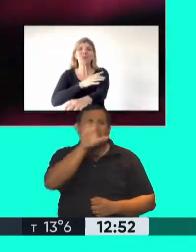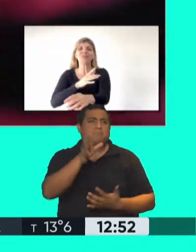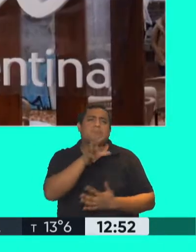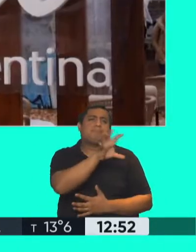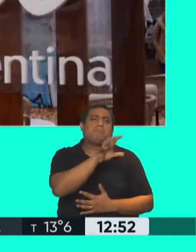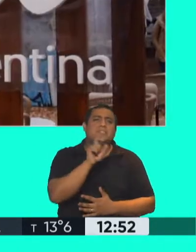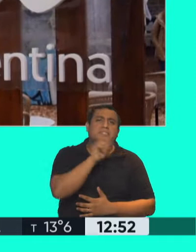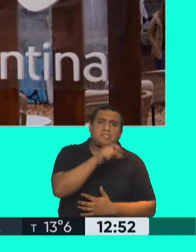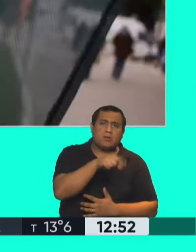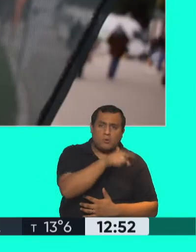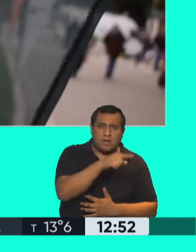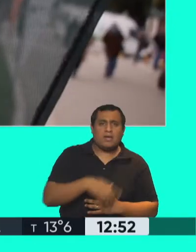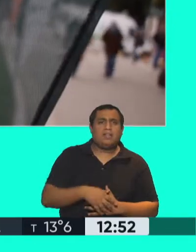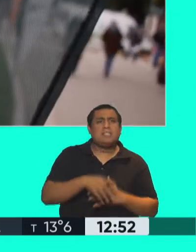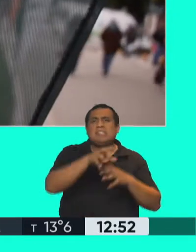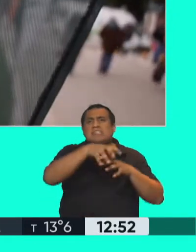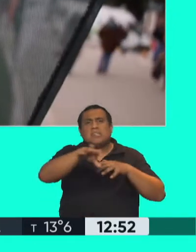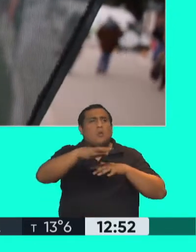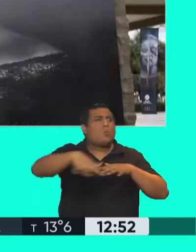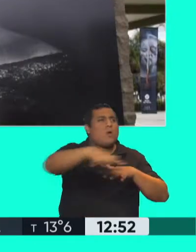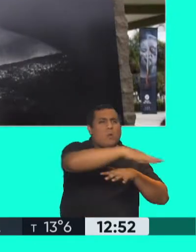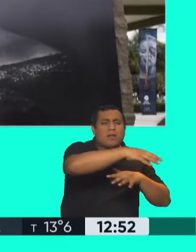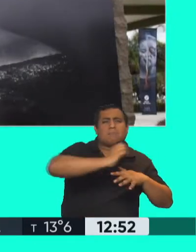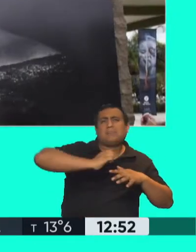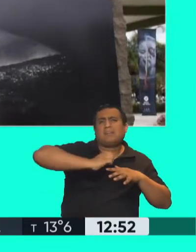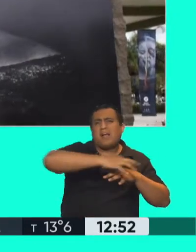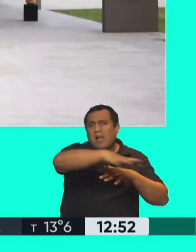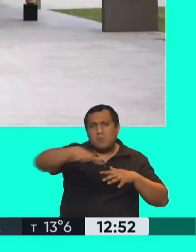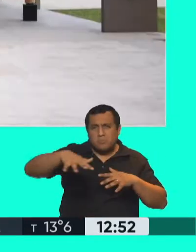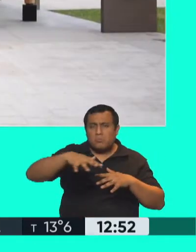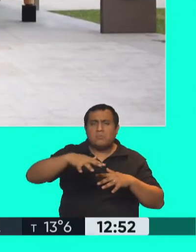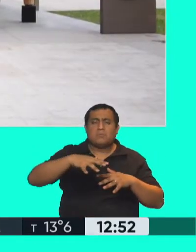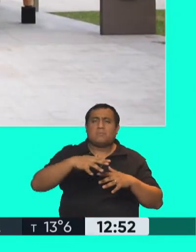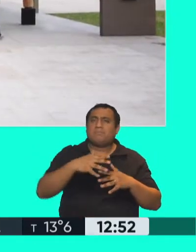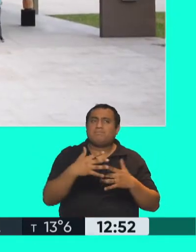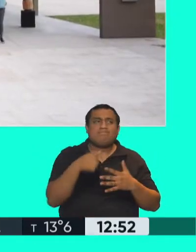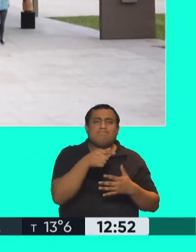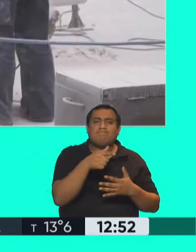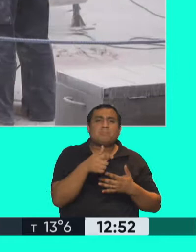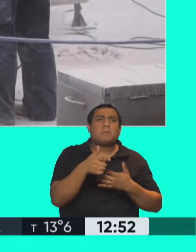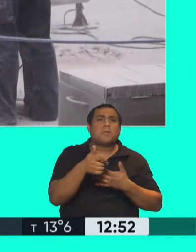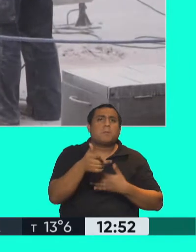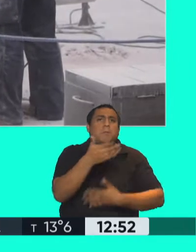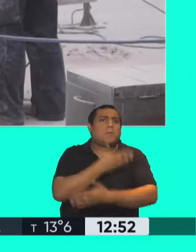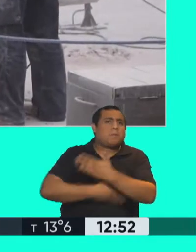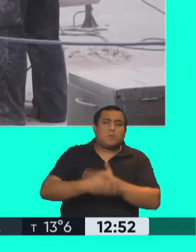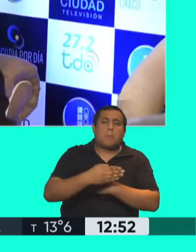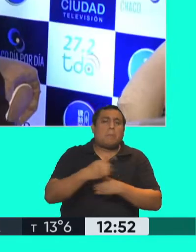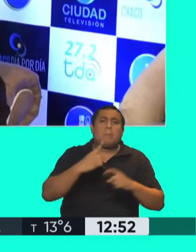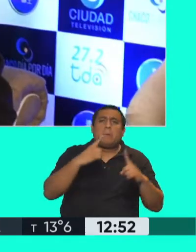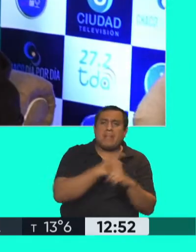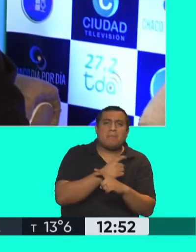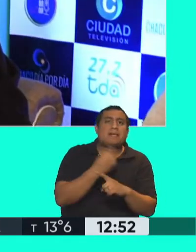amplios sectores rurales, donde la discapacidad tiene otro obstáculo que es la